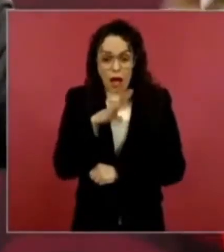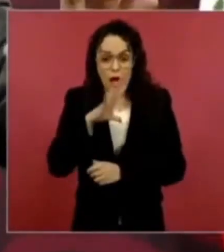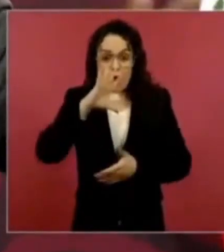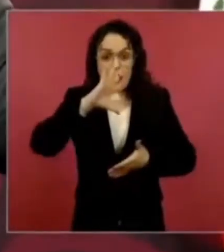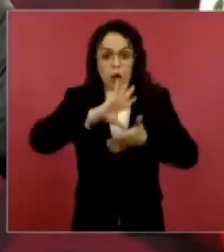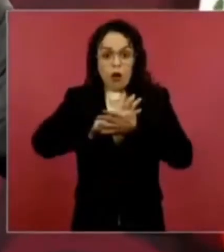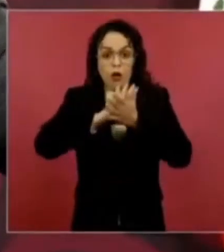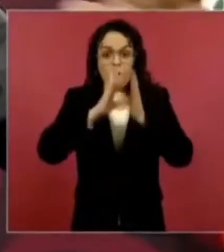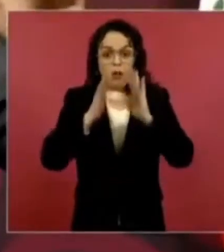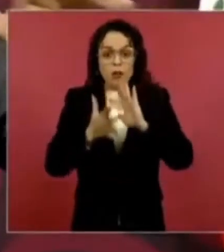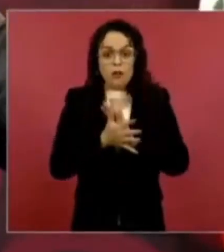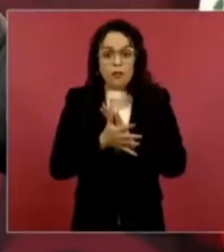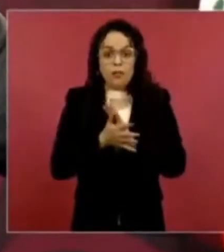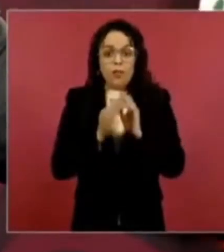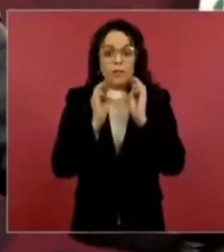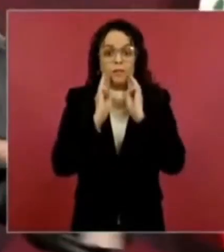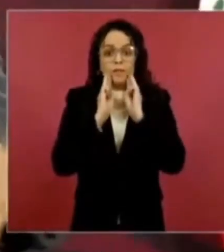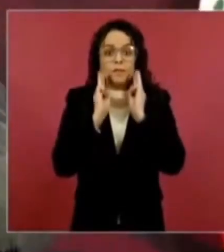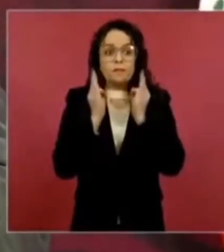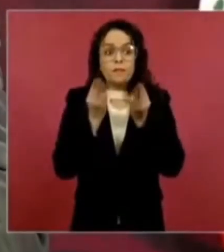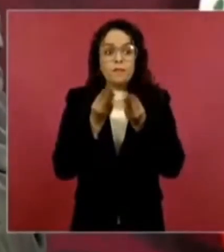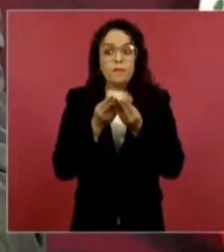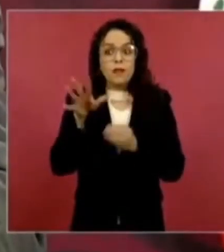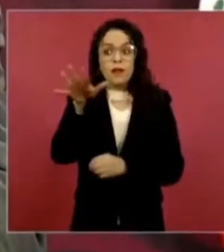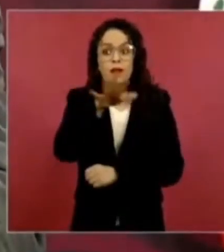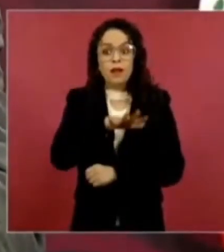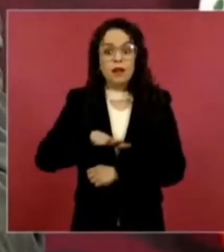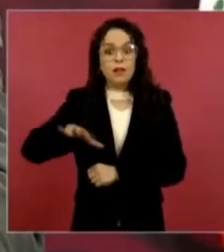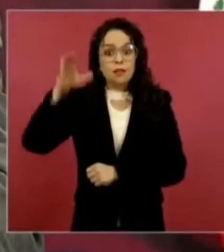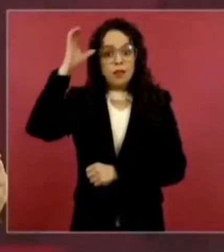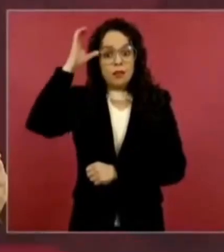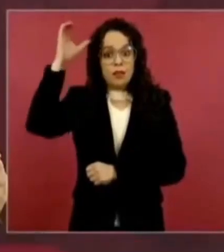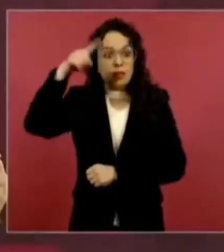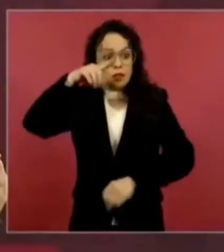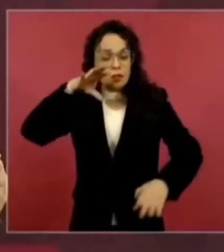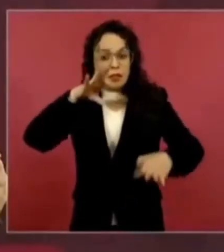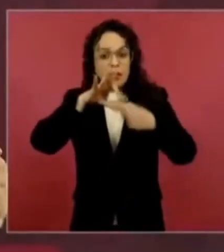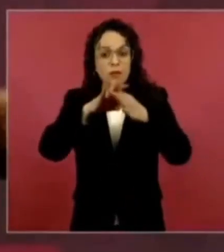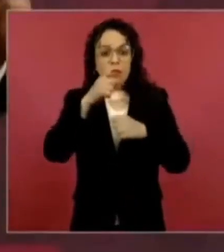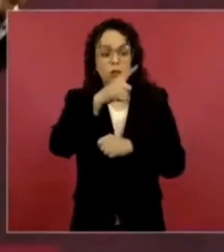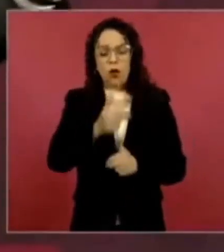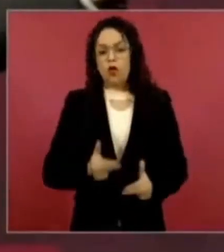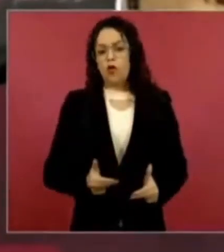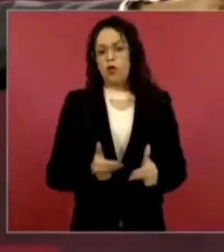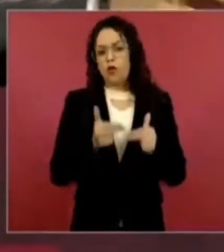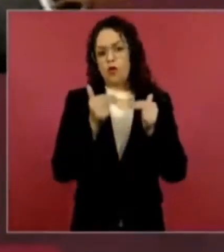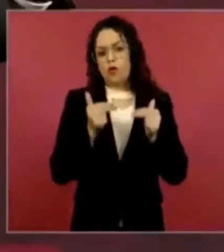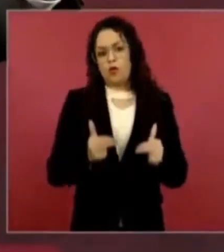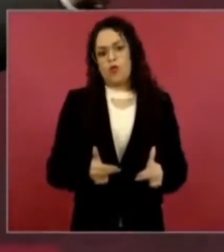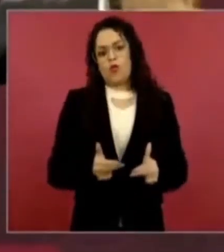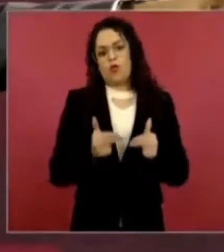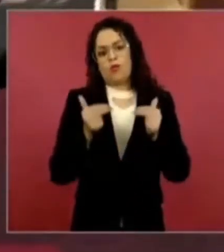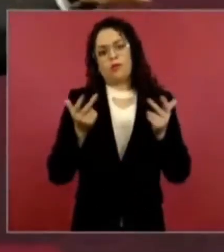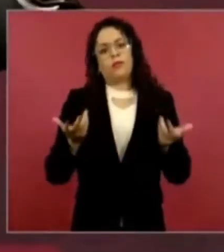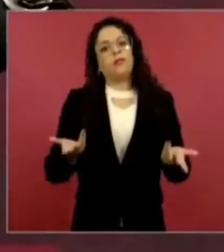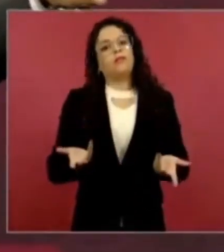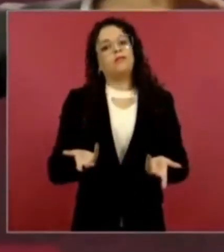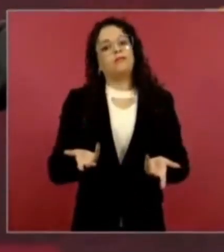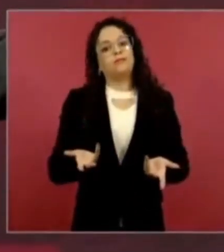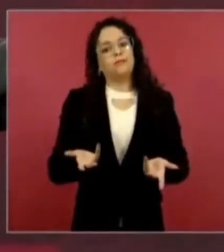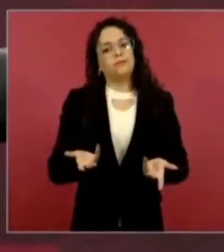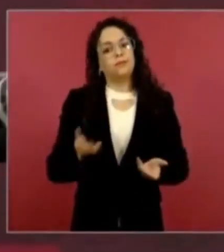hacer sus negocios de las relaciones que tenía en el gobierno